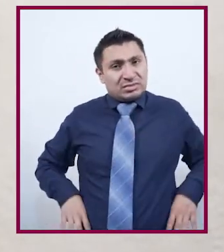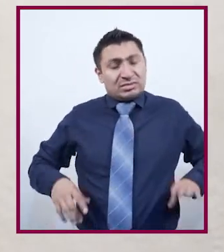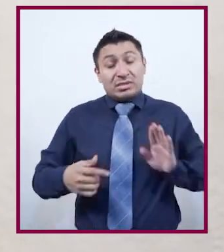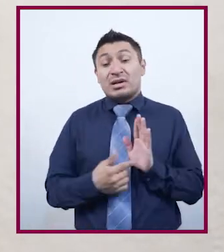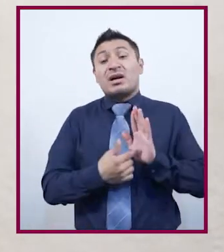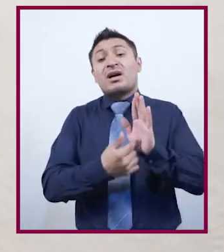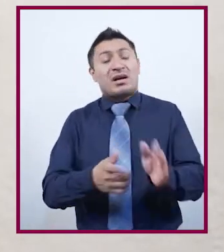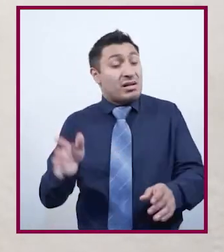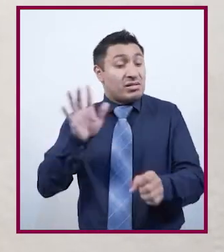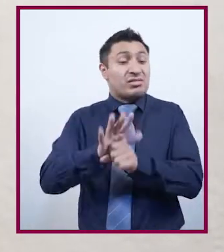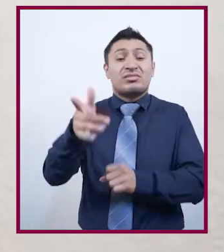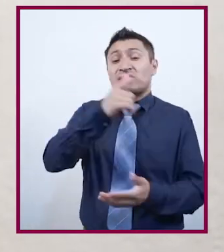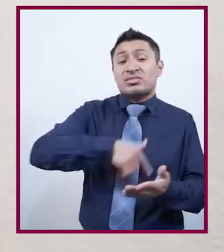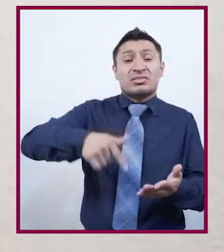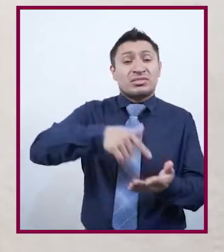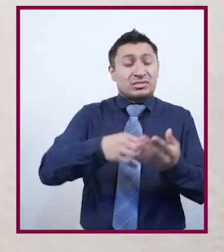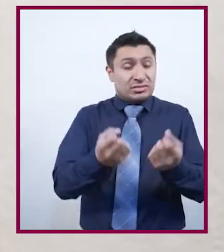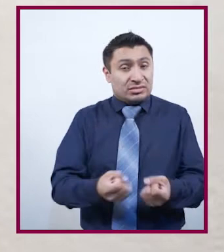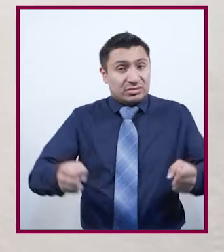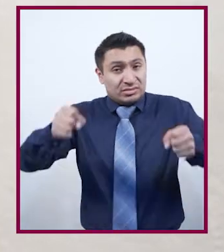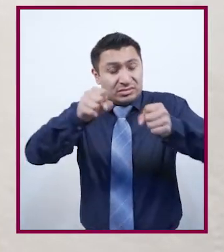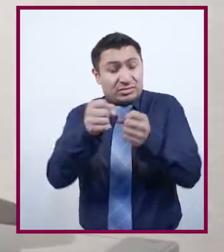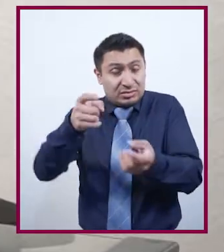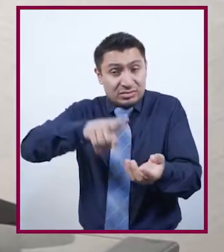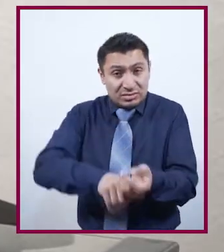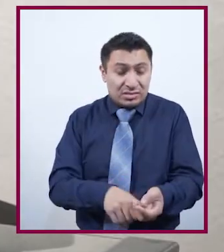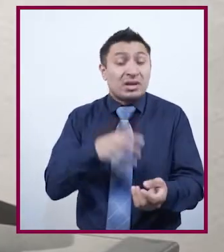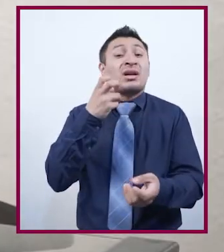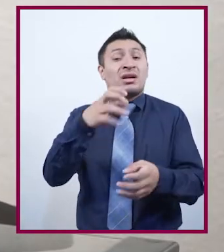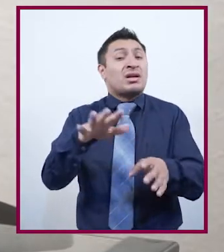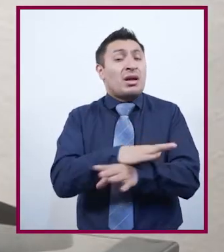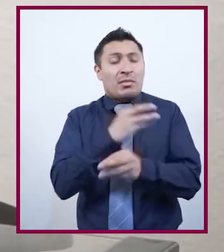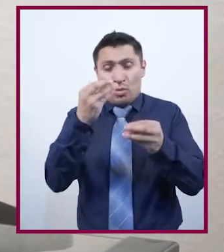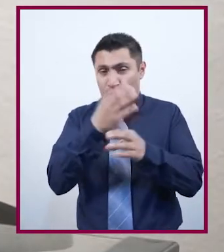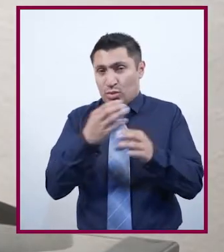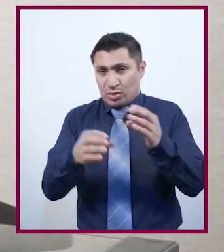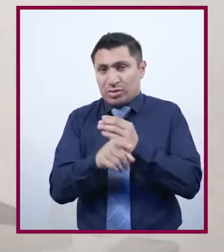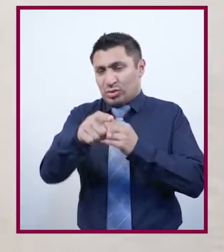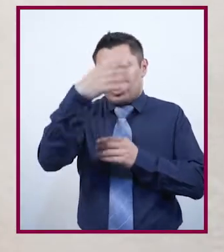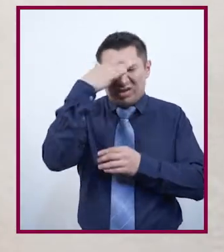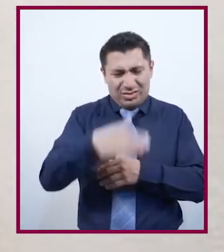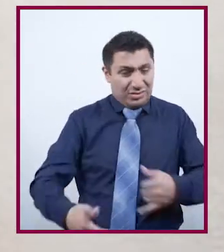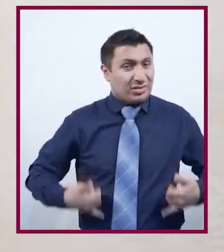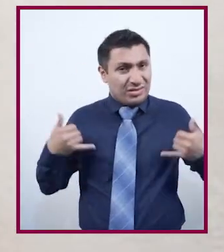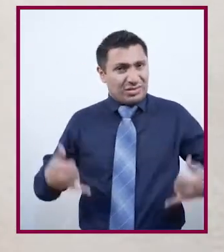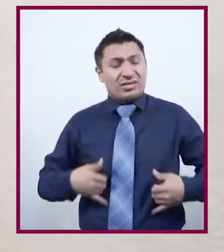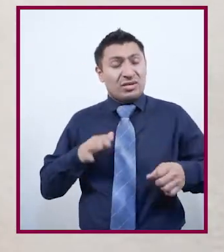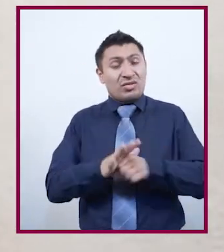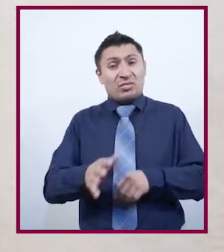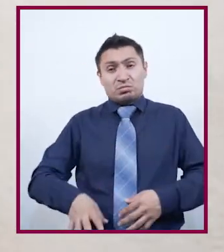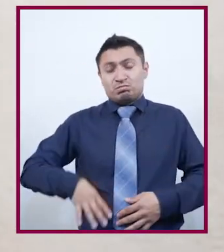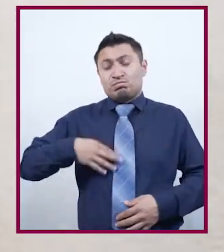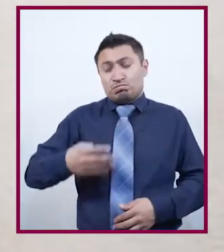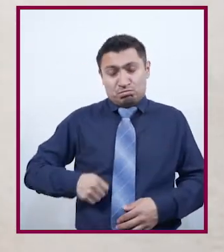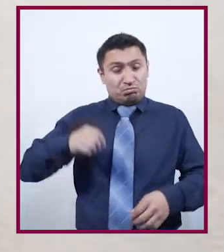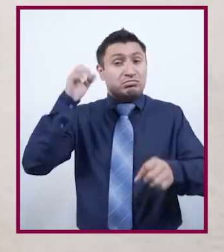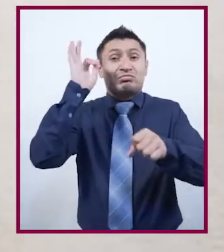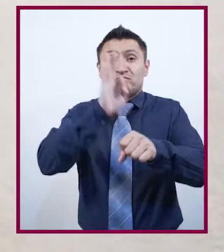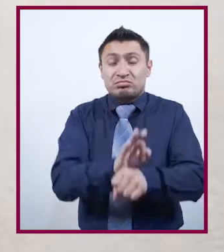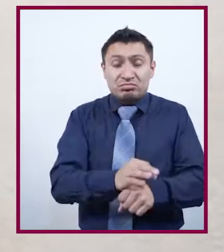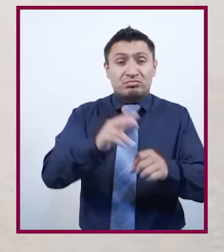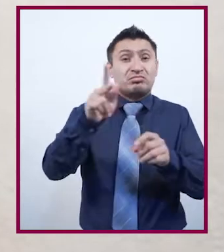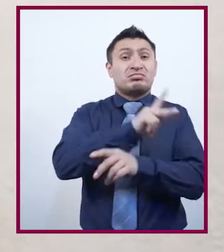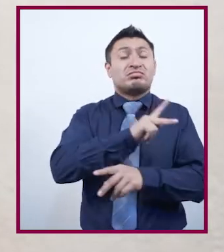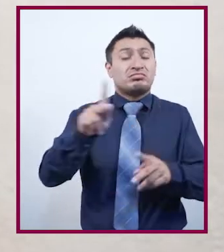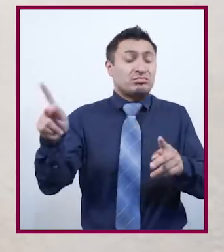sociedad. A partir de entonces cambiaron muchas cosas. ¿Sabías que fueron jóvenes los que pugnaron por una política educativa nacional